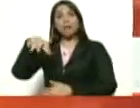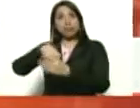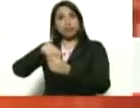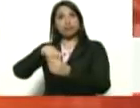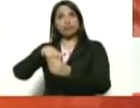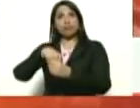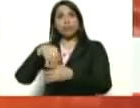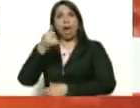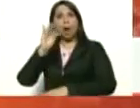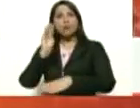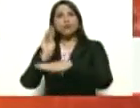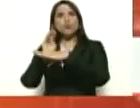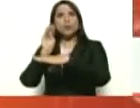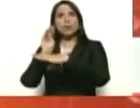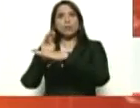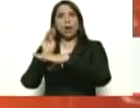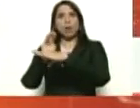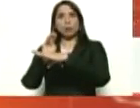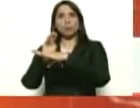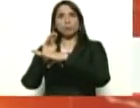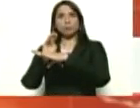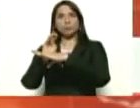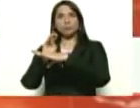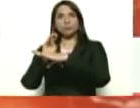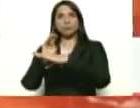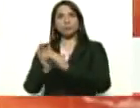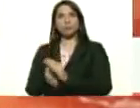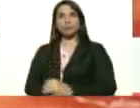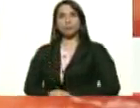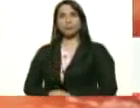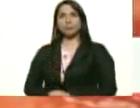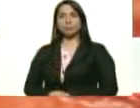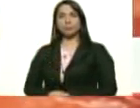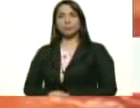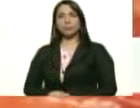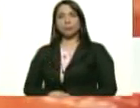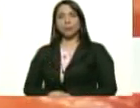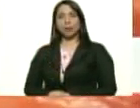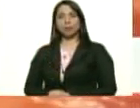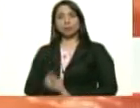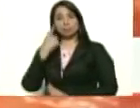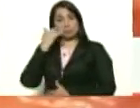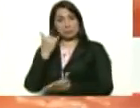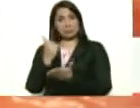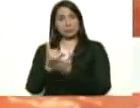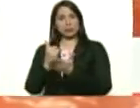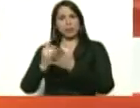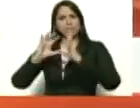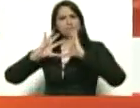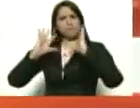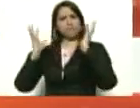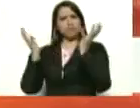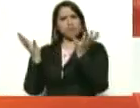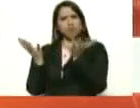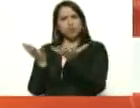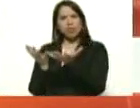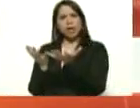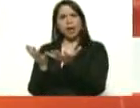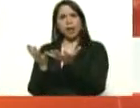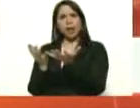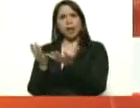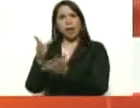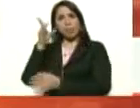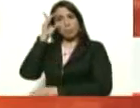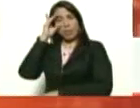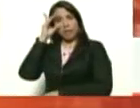hay cuidados, ¿verdad? Ahorita fíjense ustedes a nivel mundial, Delsi, aquí estoy